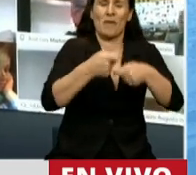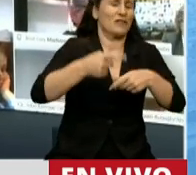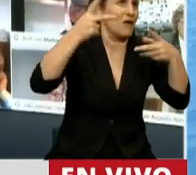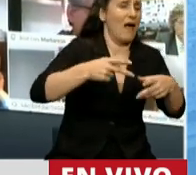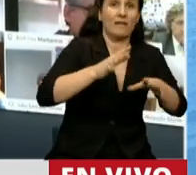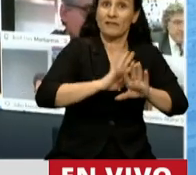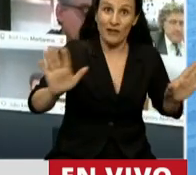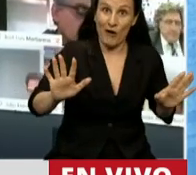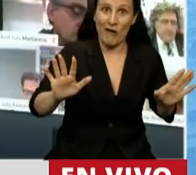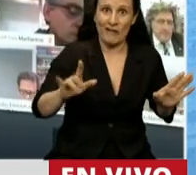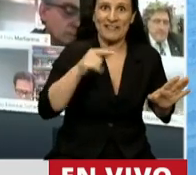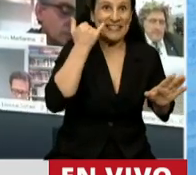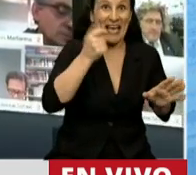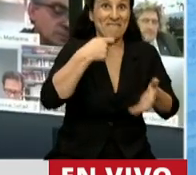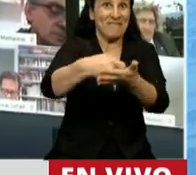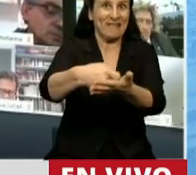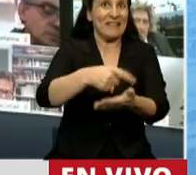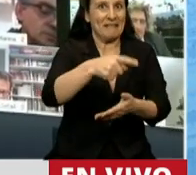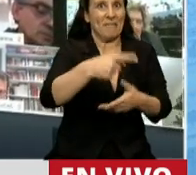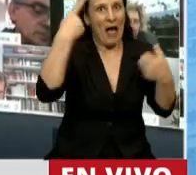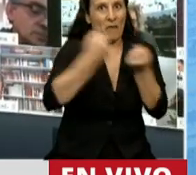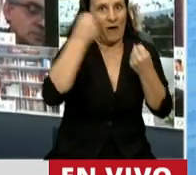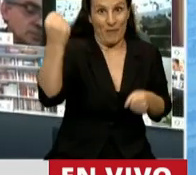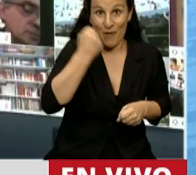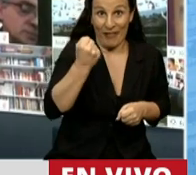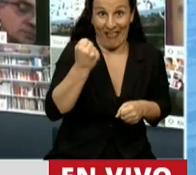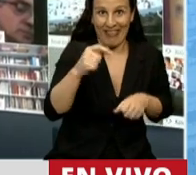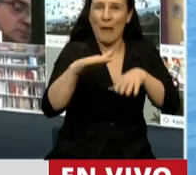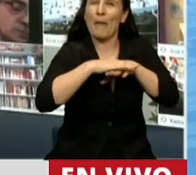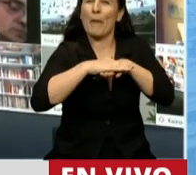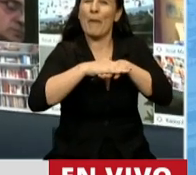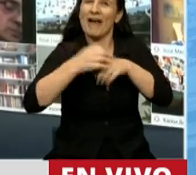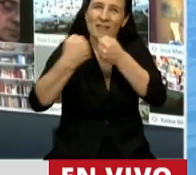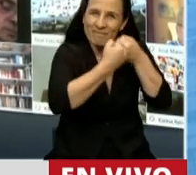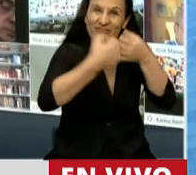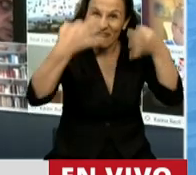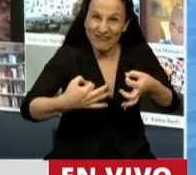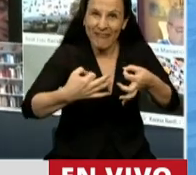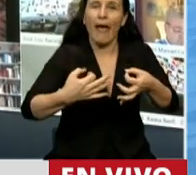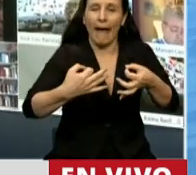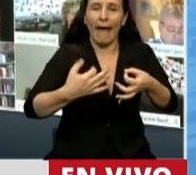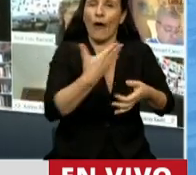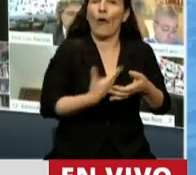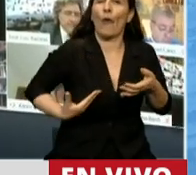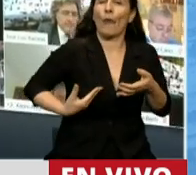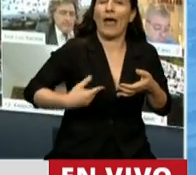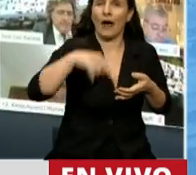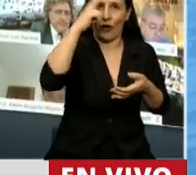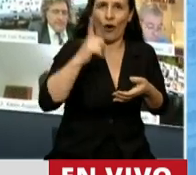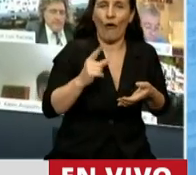importante porque va a sentar las bases para mejorar el acceso al financiamiento no solo del gobierno nacional,